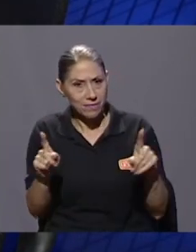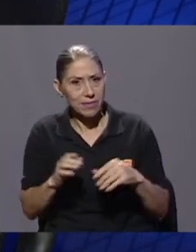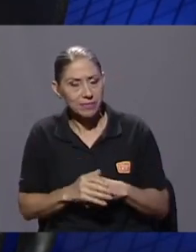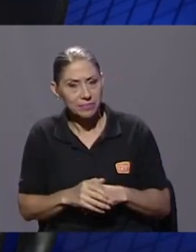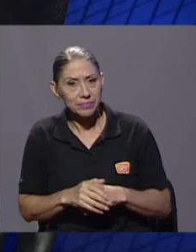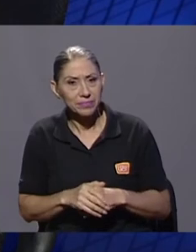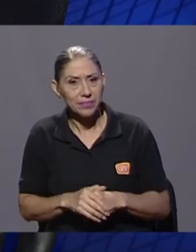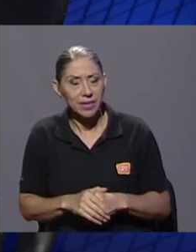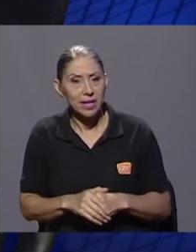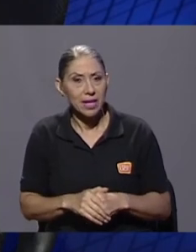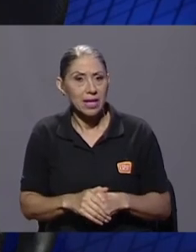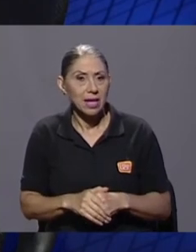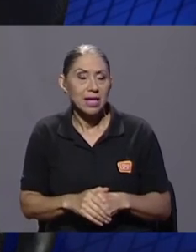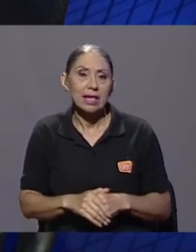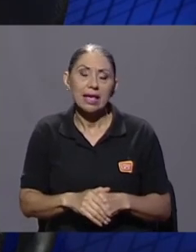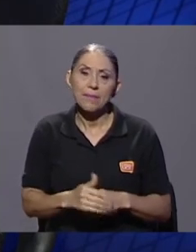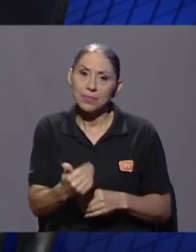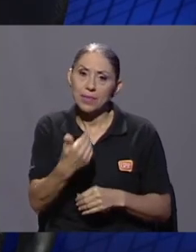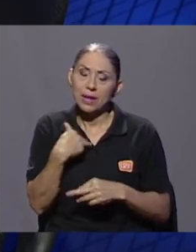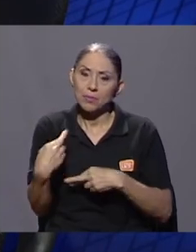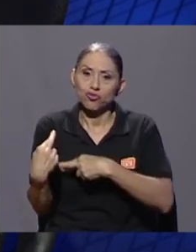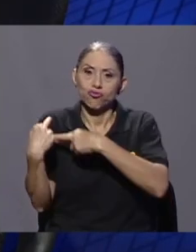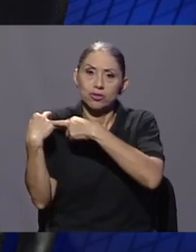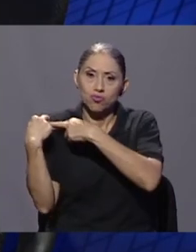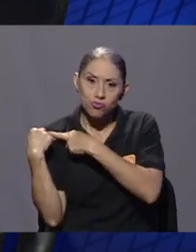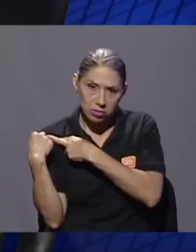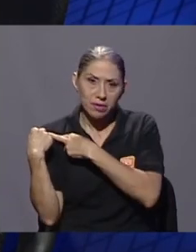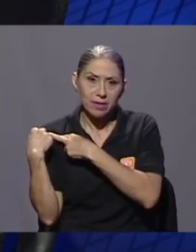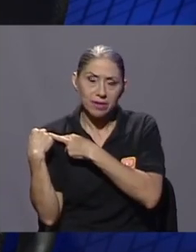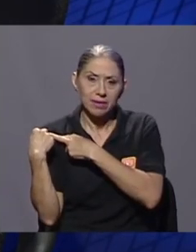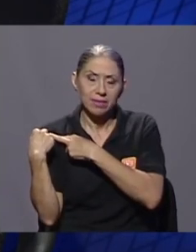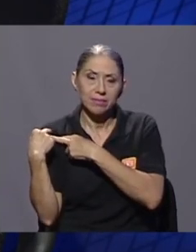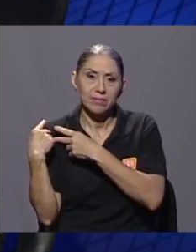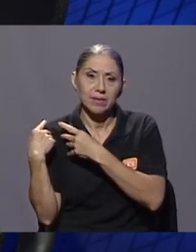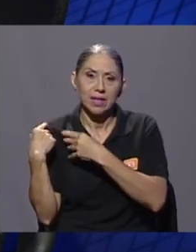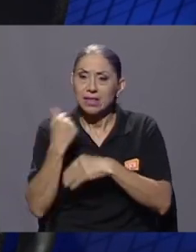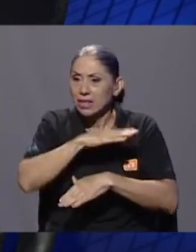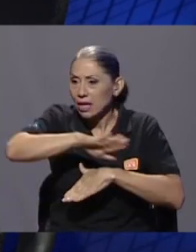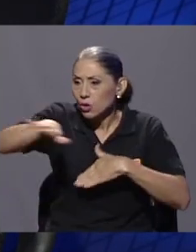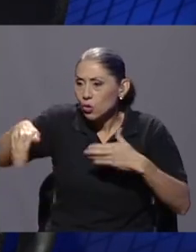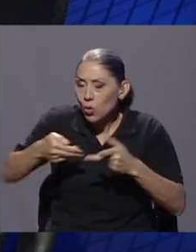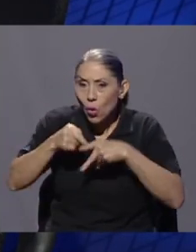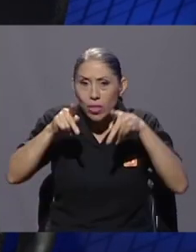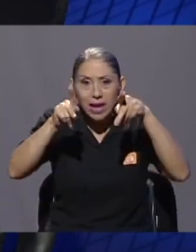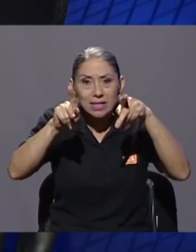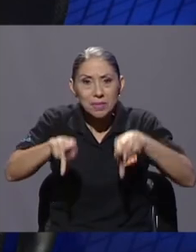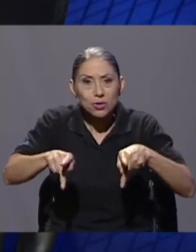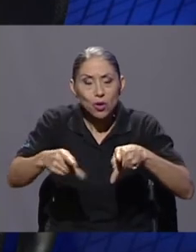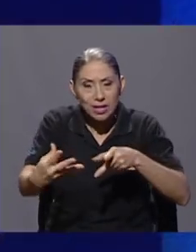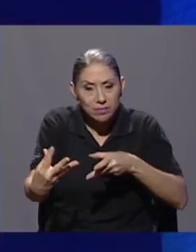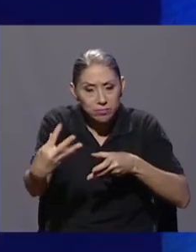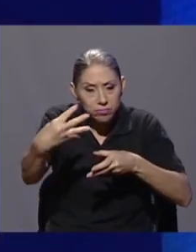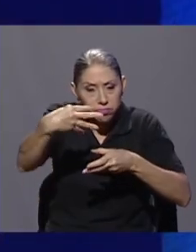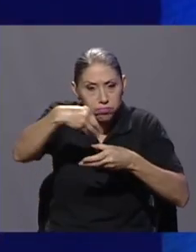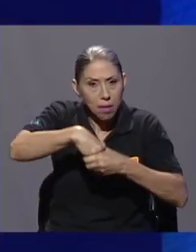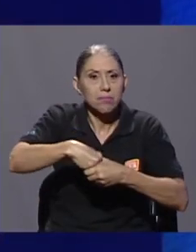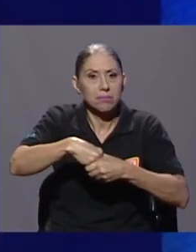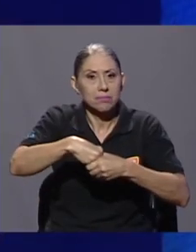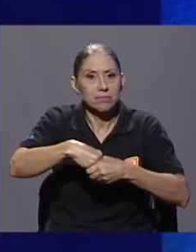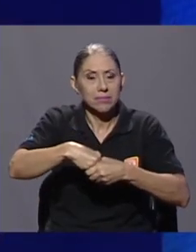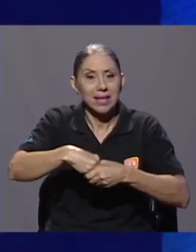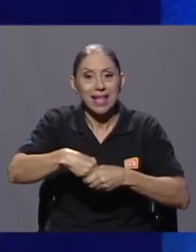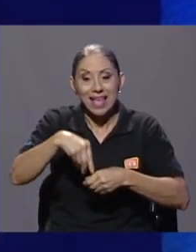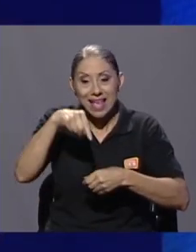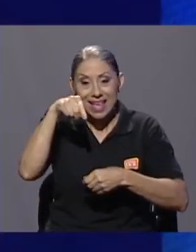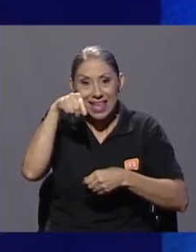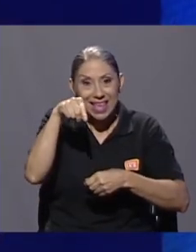y que tenemos la responsabilidad de que haya una inserción de todas las personas que están entrando. Y ese campo en el que